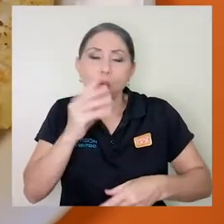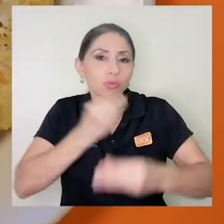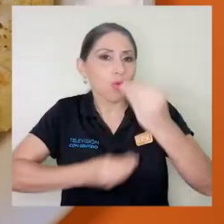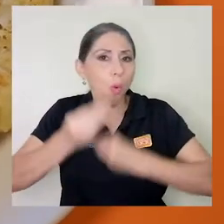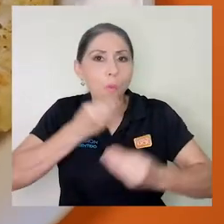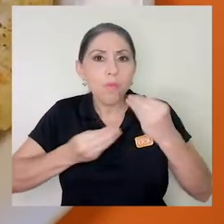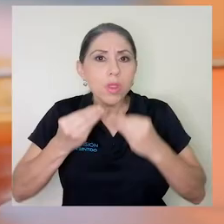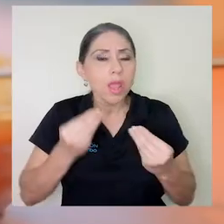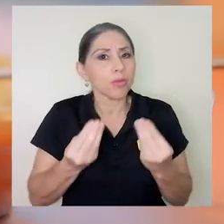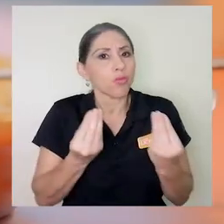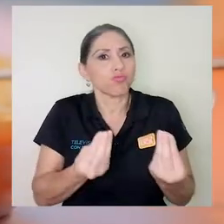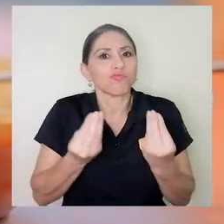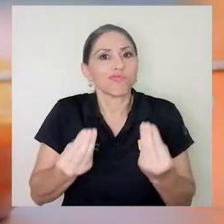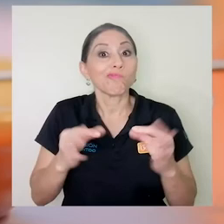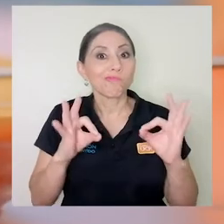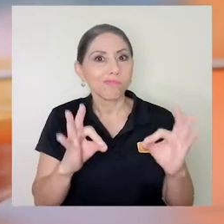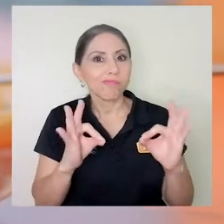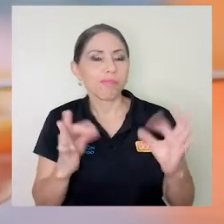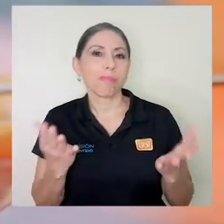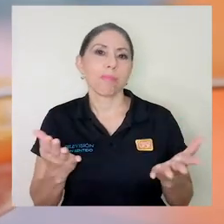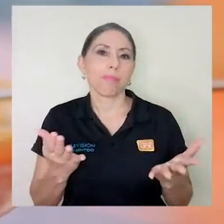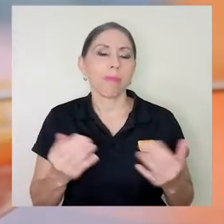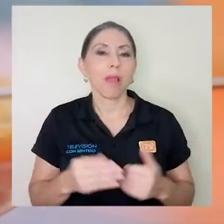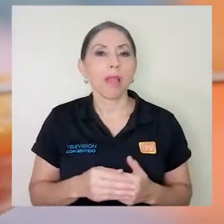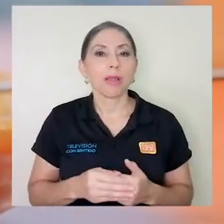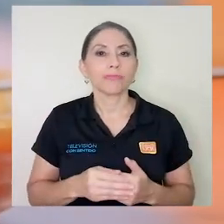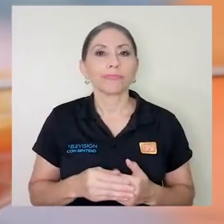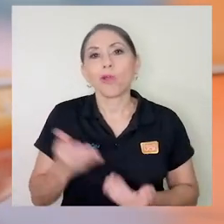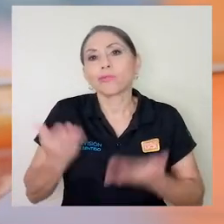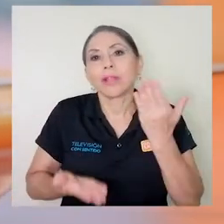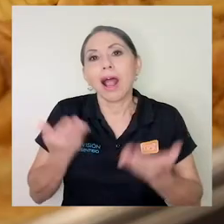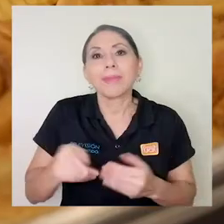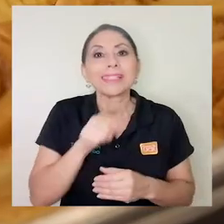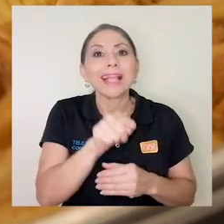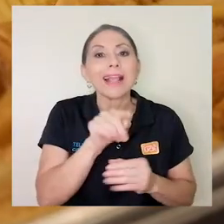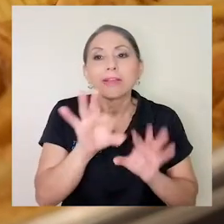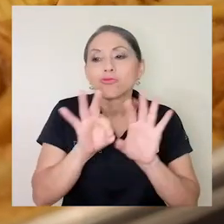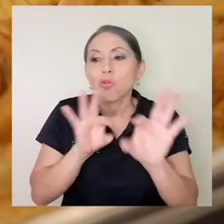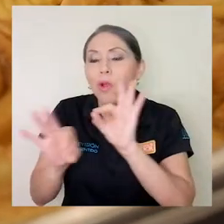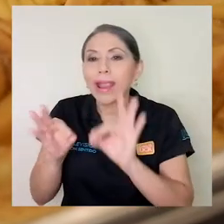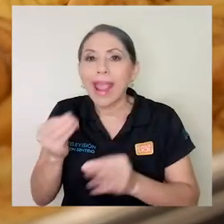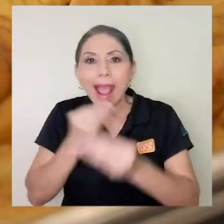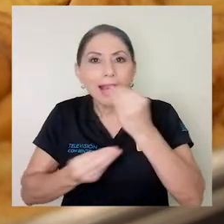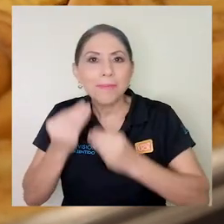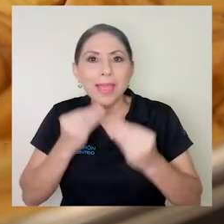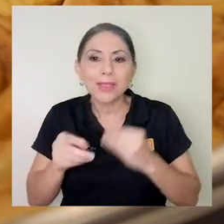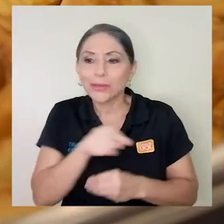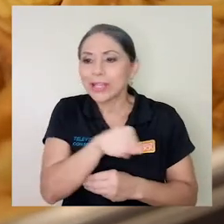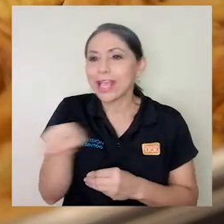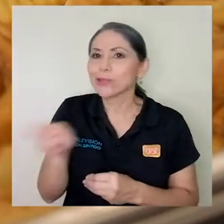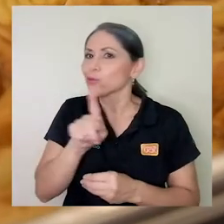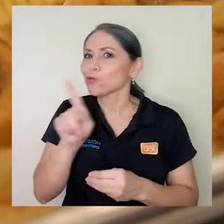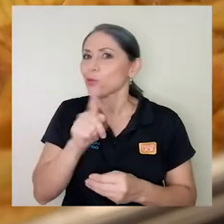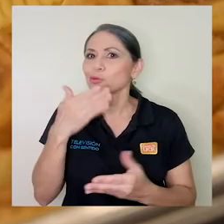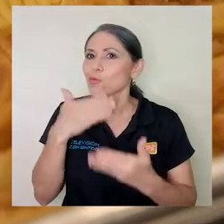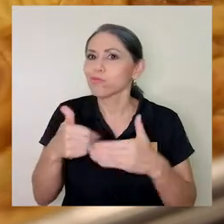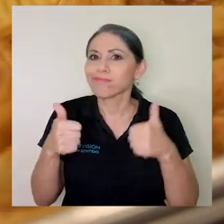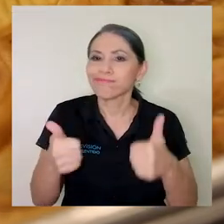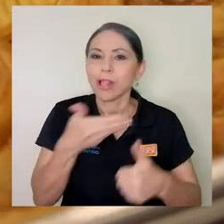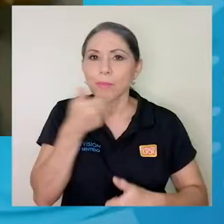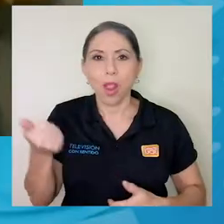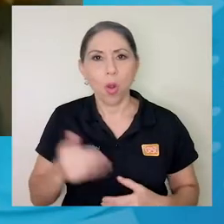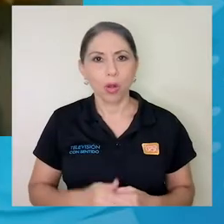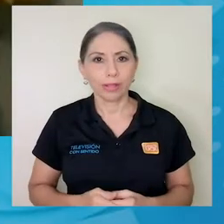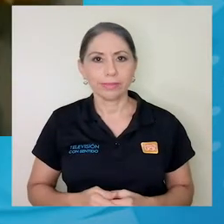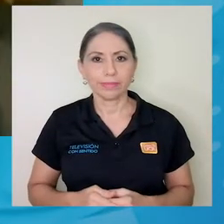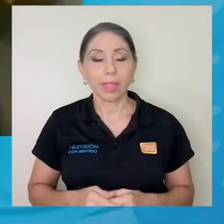consumiendo cantidad suficiente de alimentos o que sus elecciones alimentarias no son las mejores.